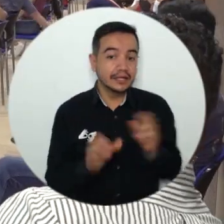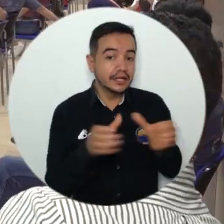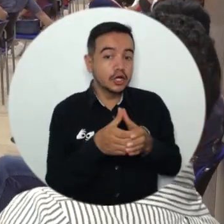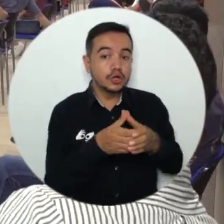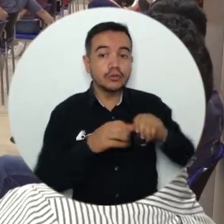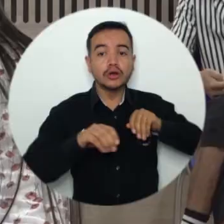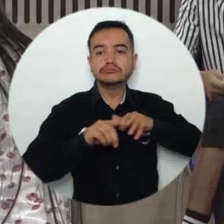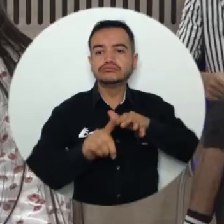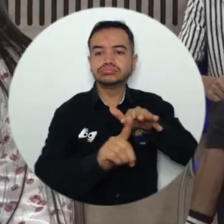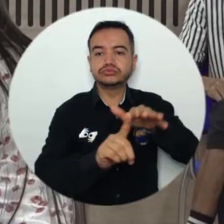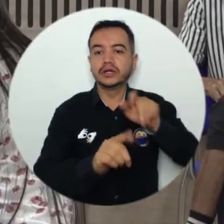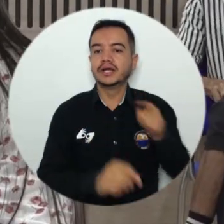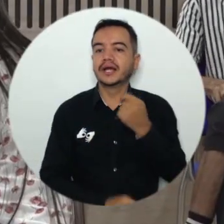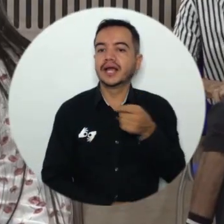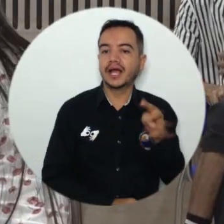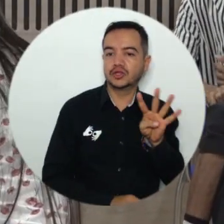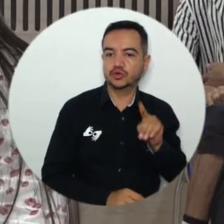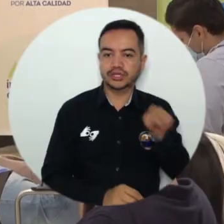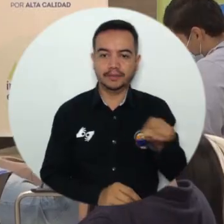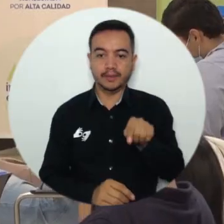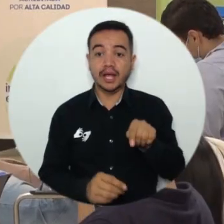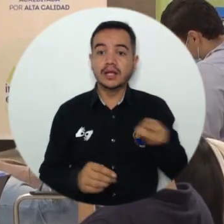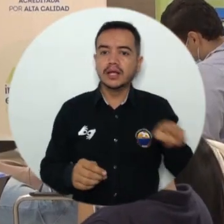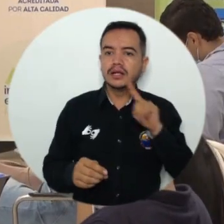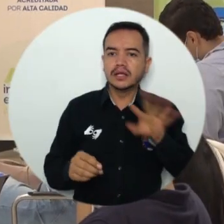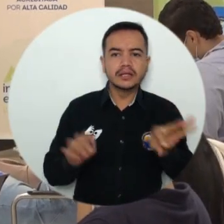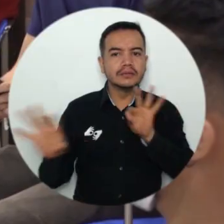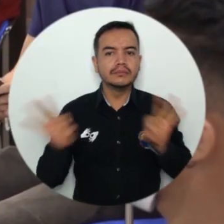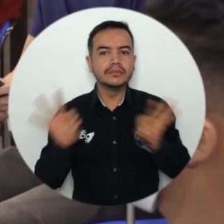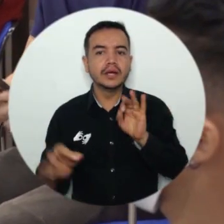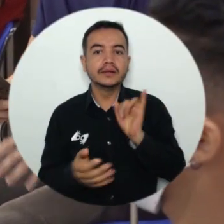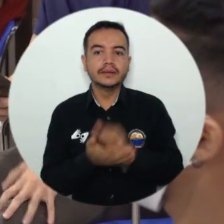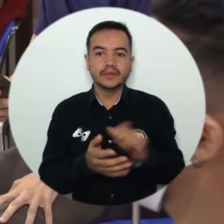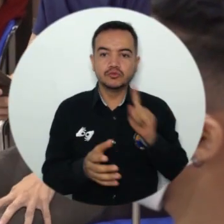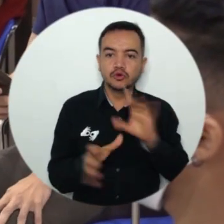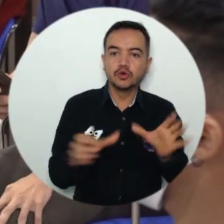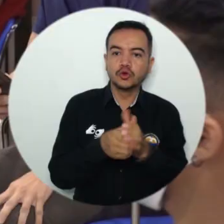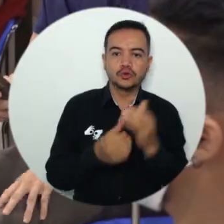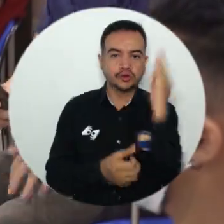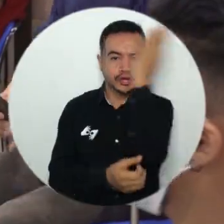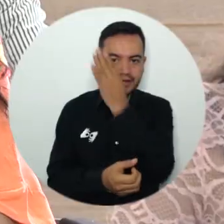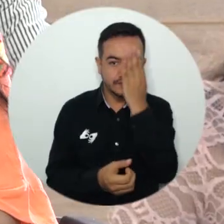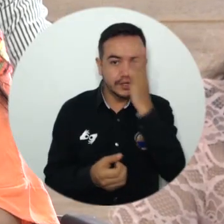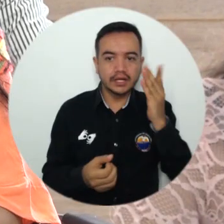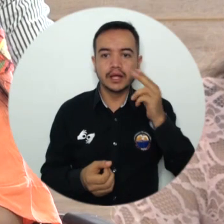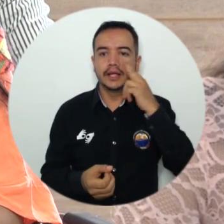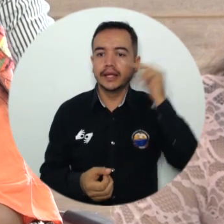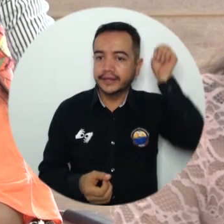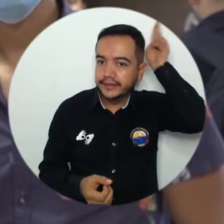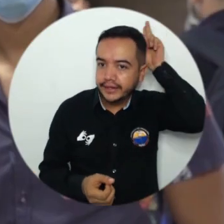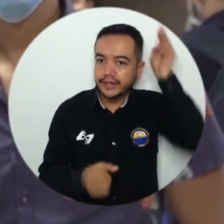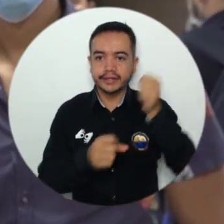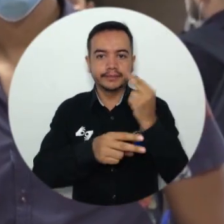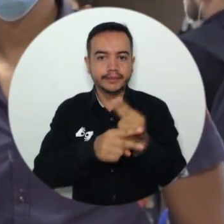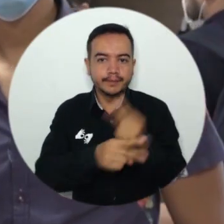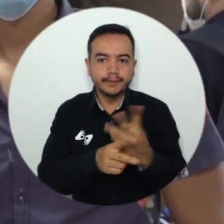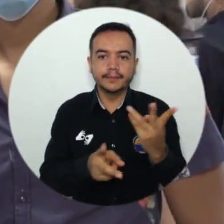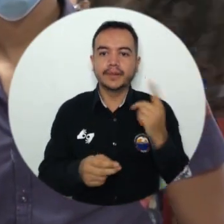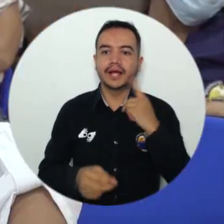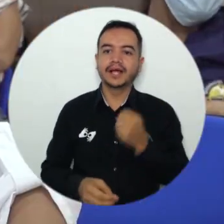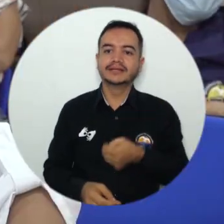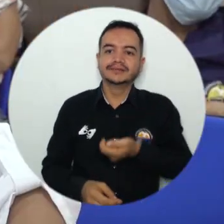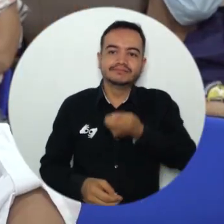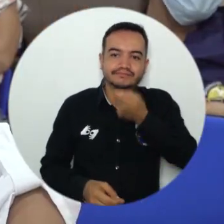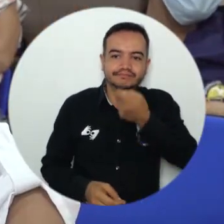sido creados e impulsados por activistas universitarios, entre los que se destacan miembros de poblaciones afrodescendientes, indígenas, víctimas, LGTBI